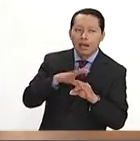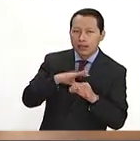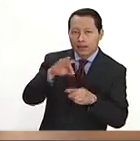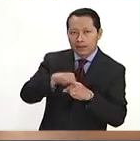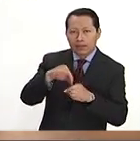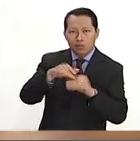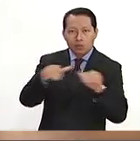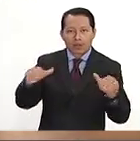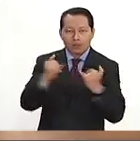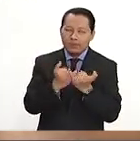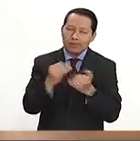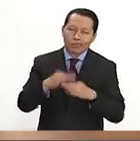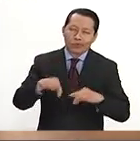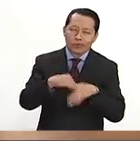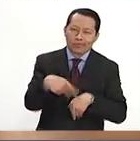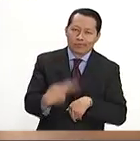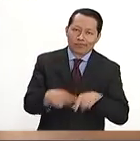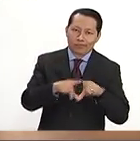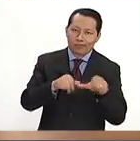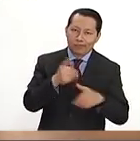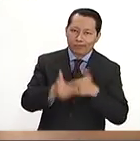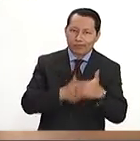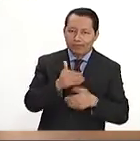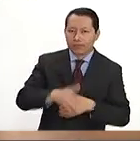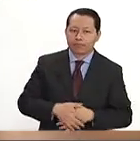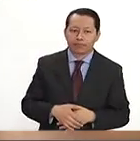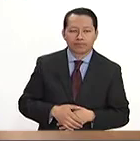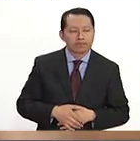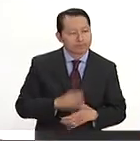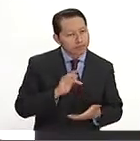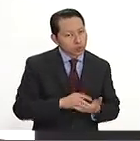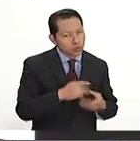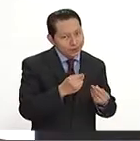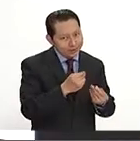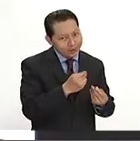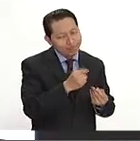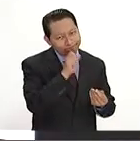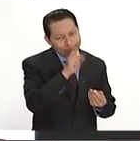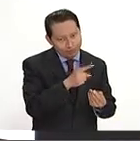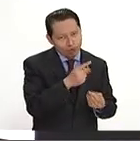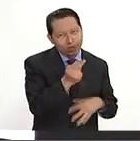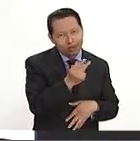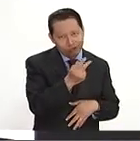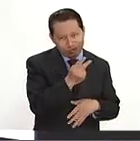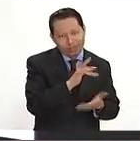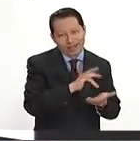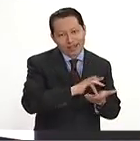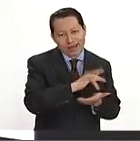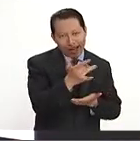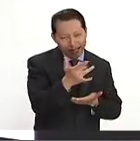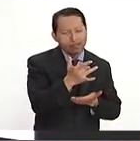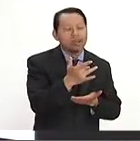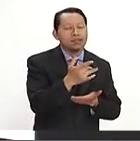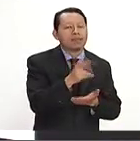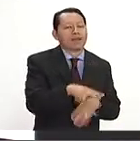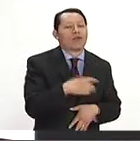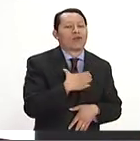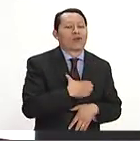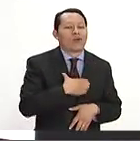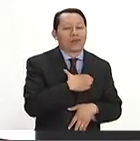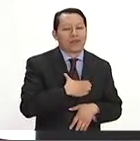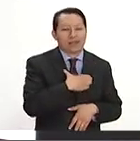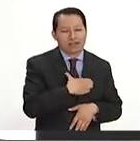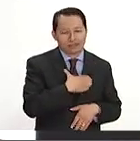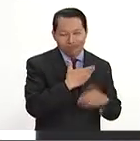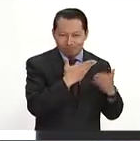construcción de la democracia de este país? Así es, pues muchísimas gracias por este espacio a ambos, de verdad estamos muy contentas de estar aquí con